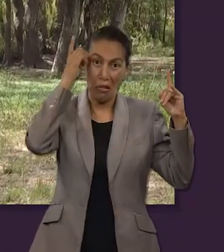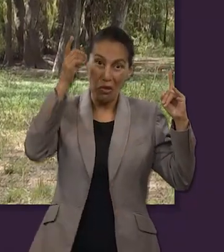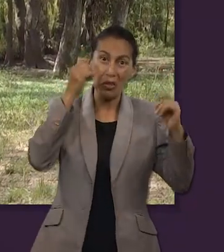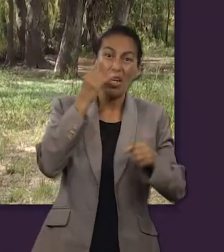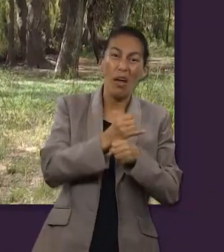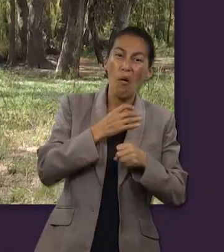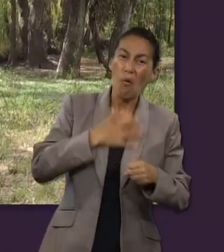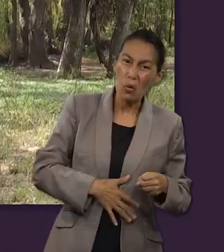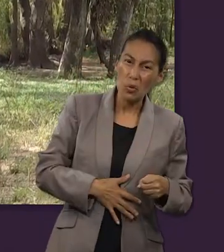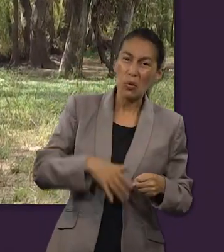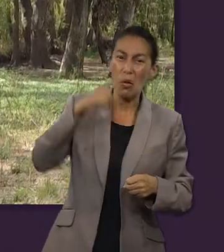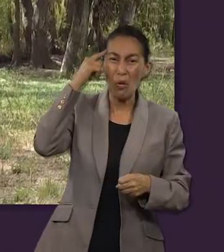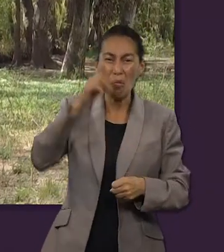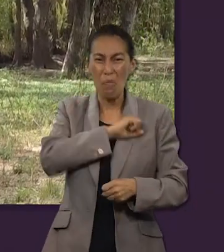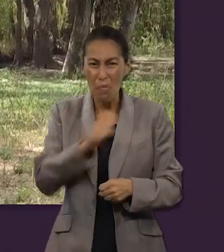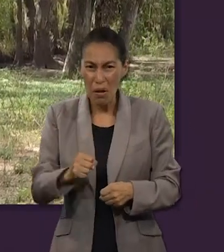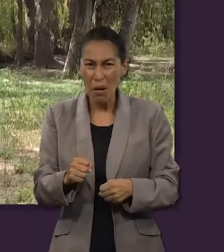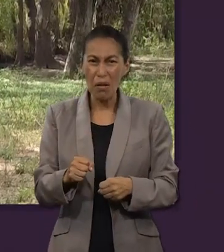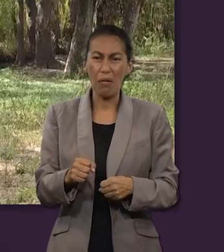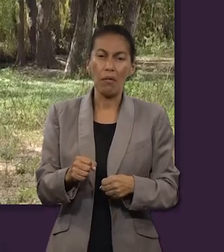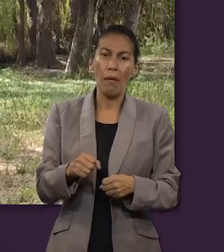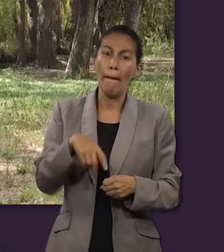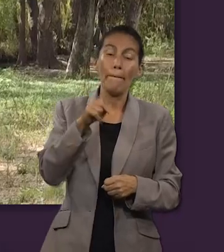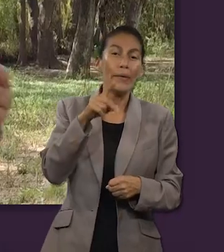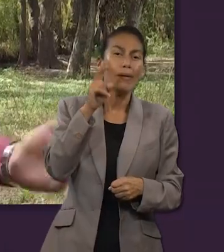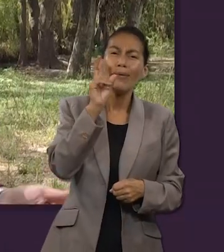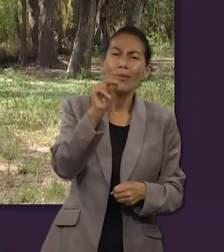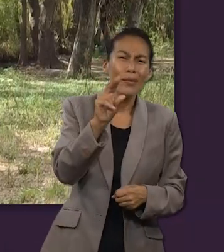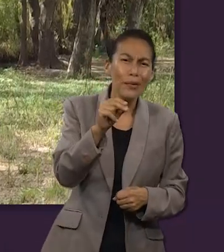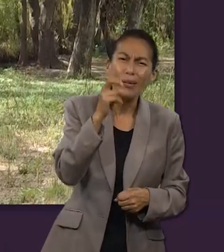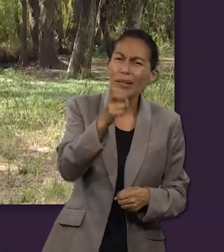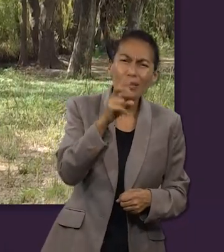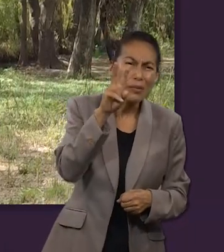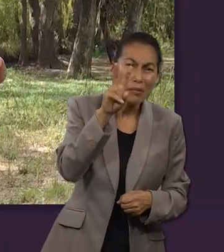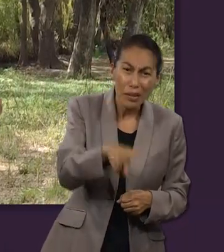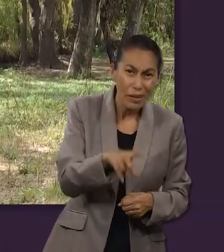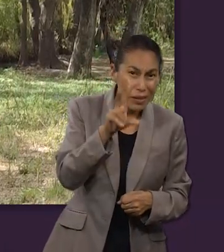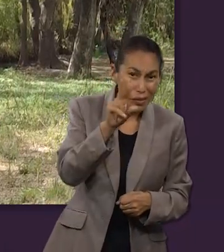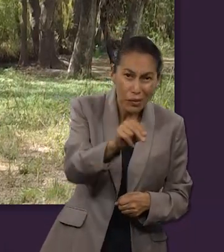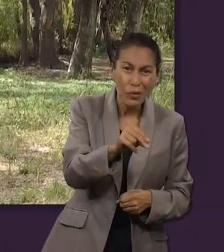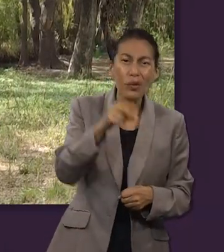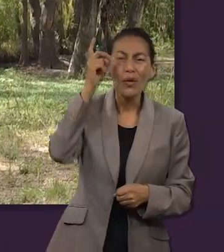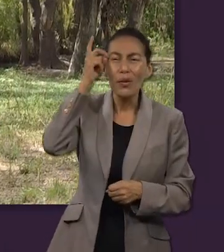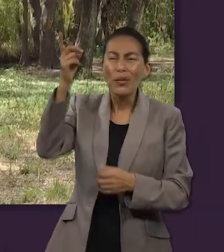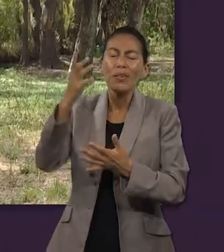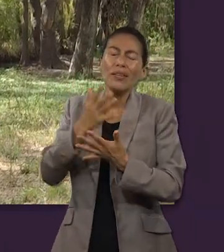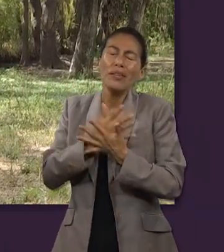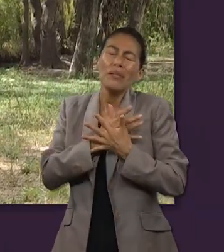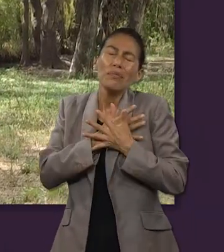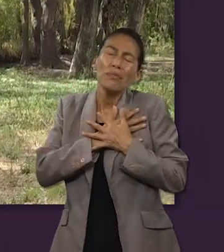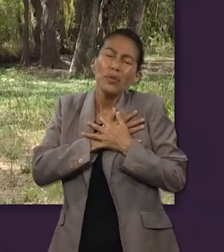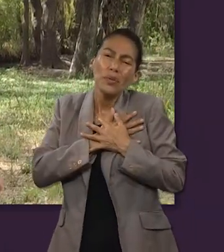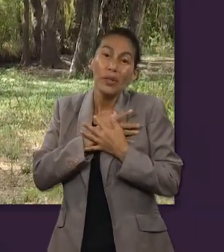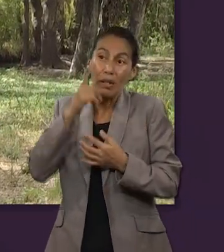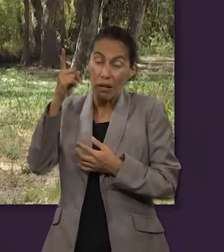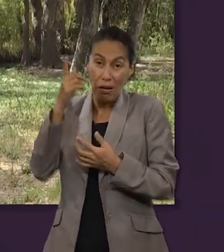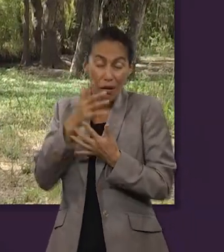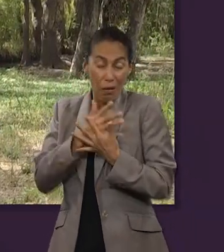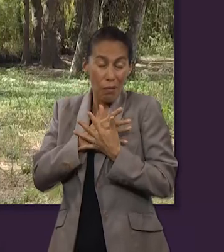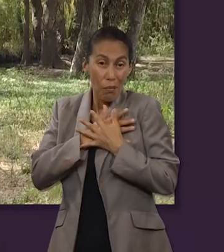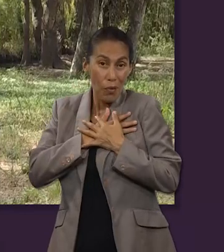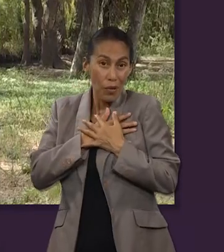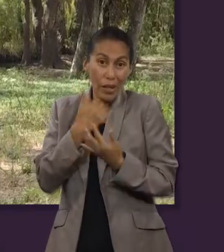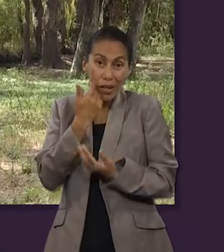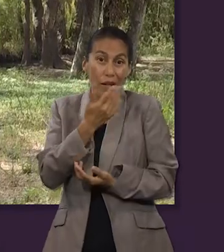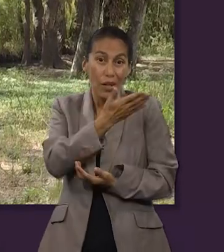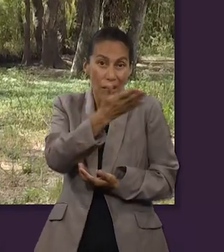que Dios es injusto, que Dios es cruel, que Dios es tirano, pero Dios no es así, Dios es amor y quiere que si lo sirve sea por amor, sea por